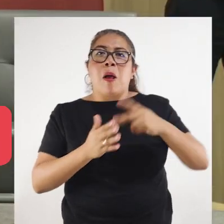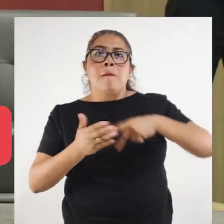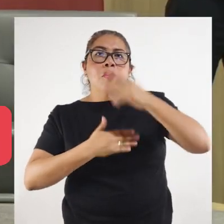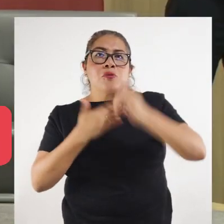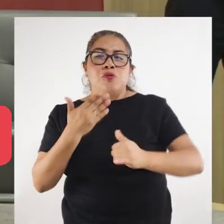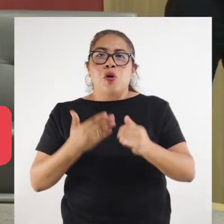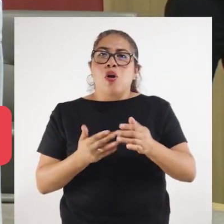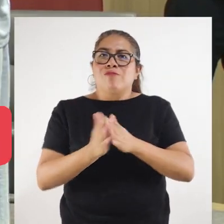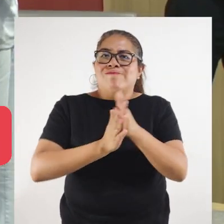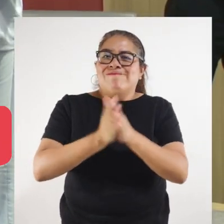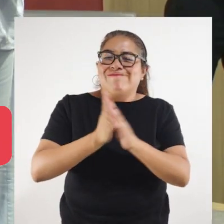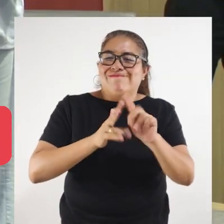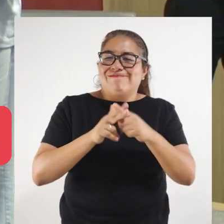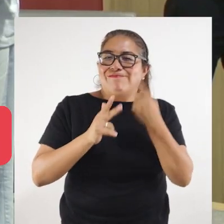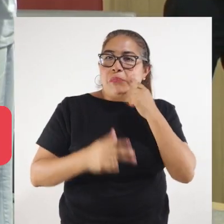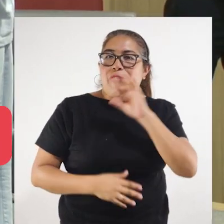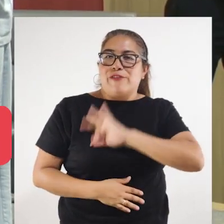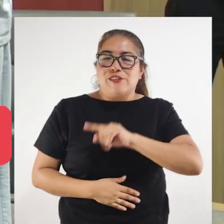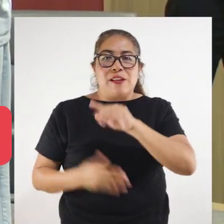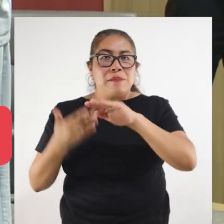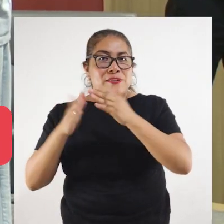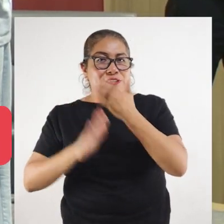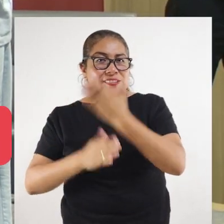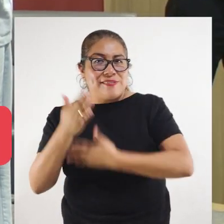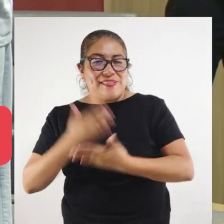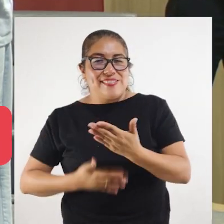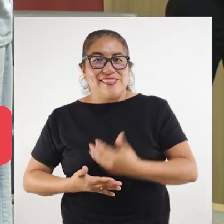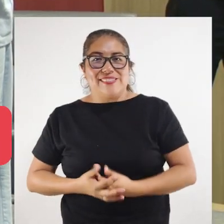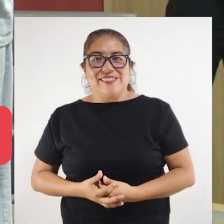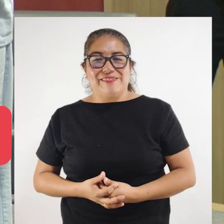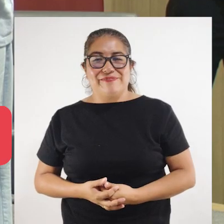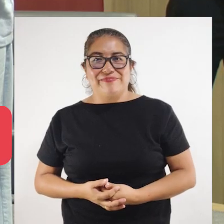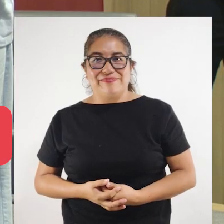iniciativas en beneficio de la población con discapacidad.